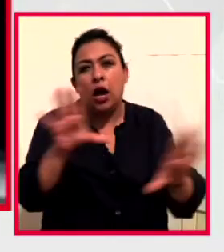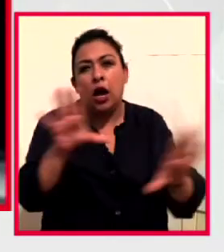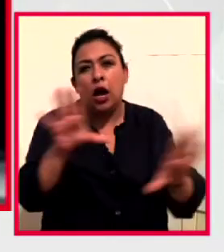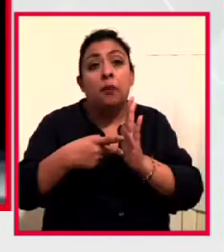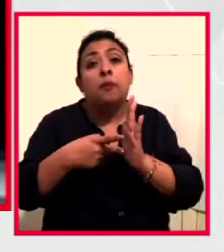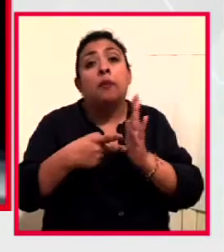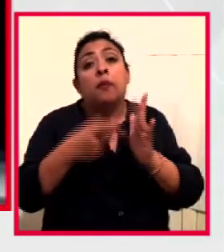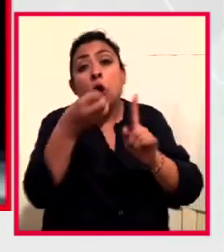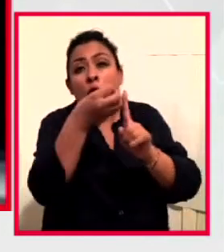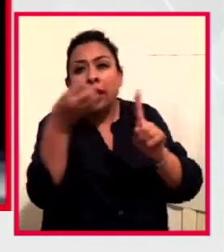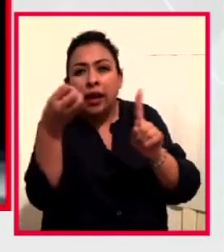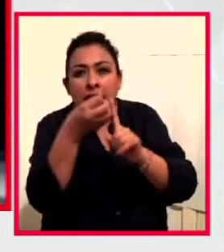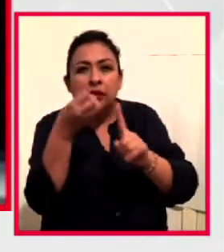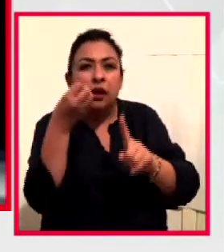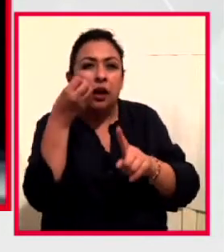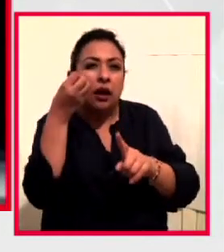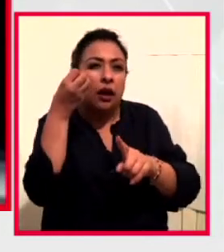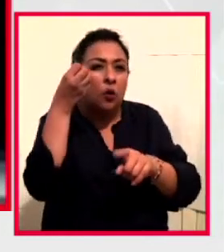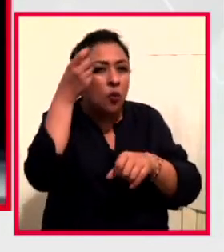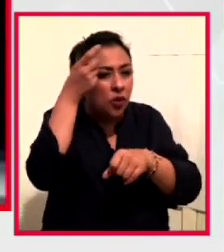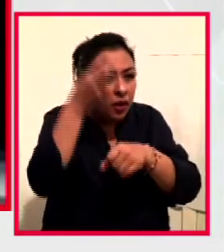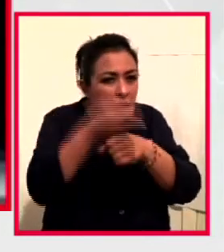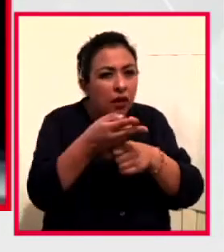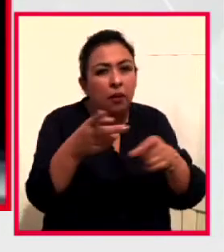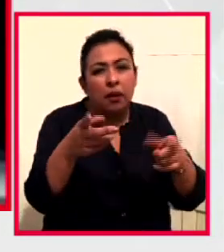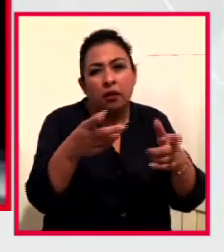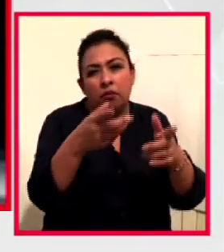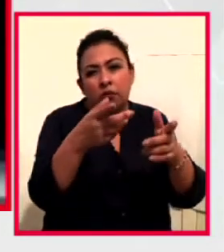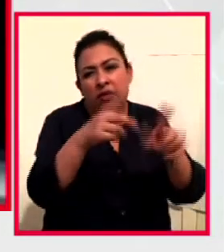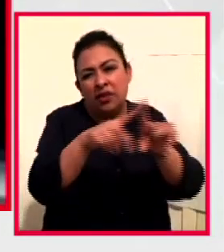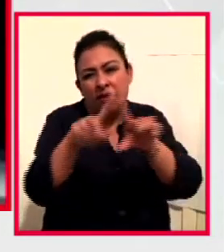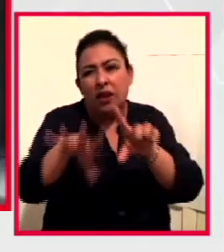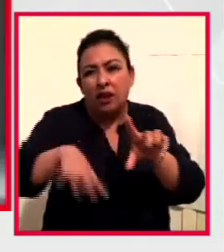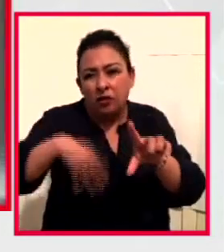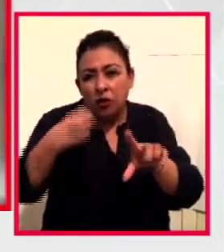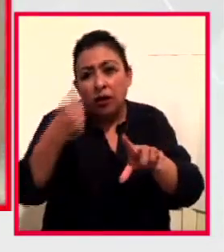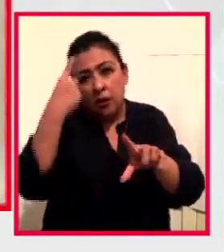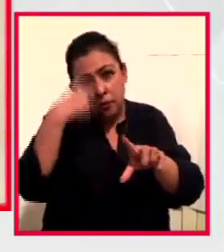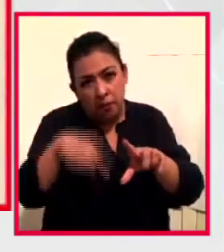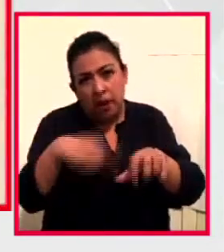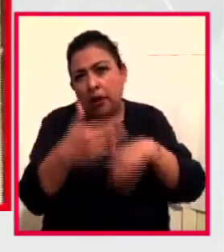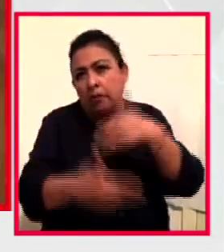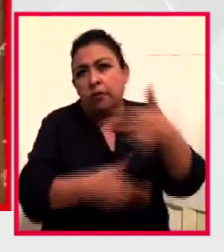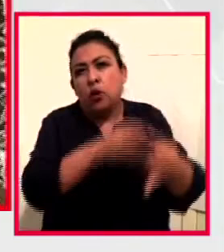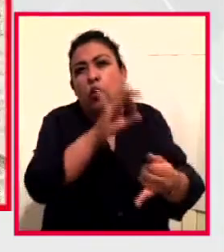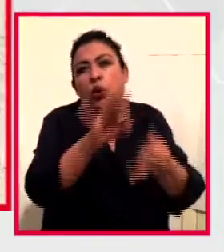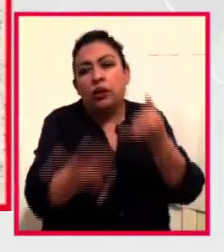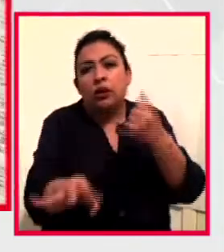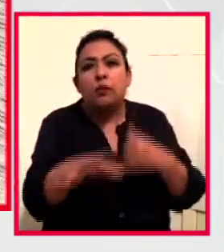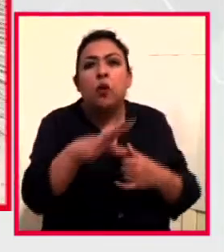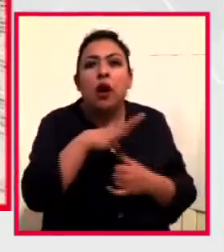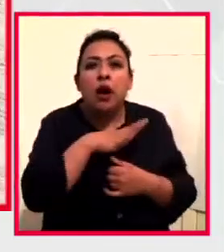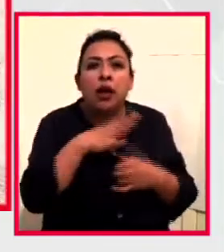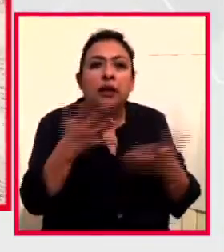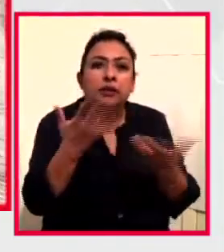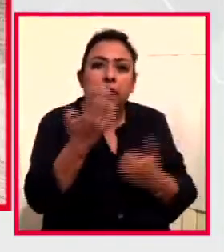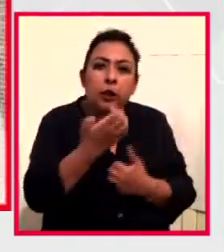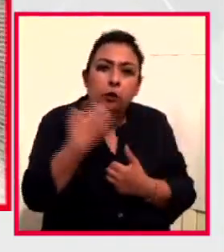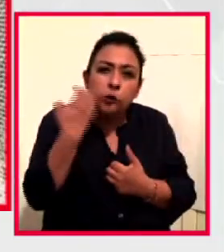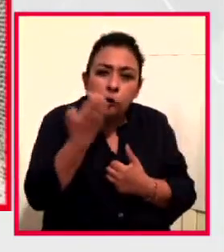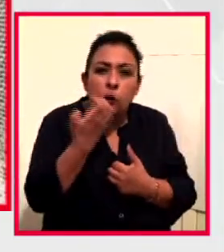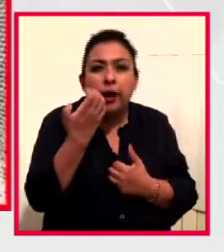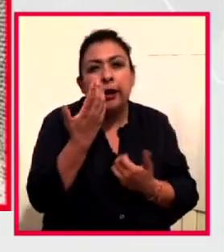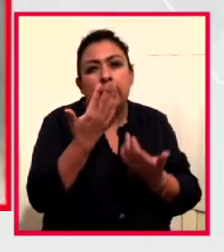organizan, dirigen, orquestan todas esas fuerzas para acabar haciendo, pues, escuelas, equipamientos